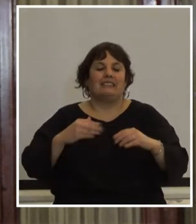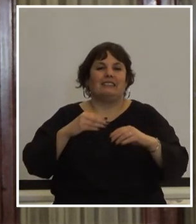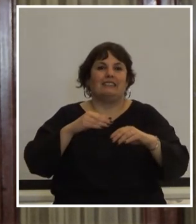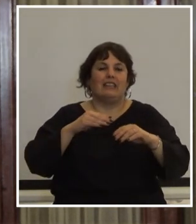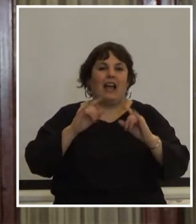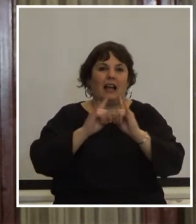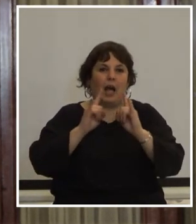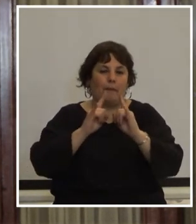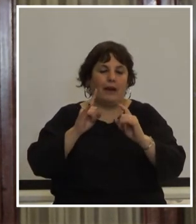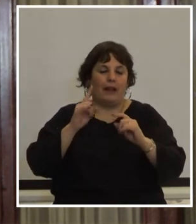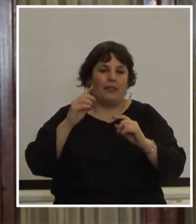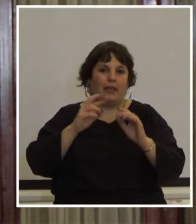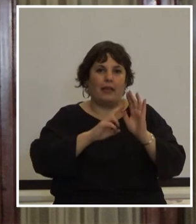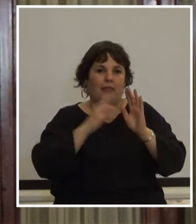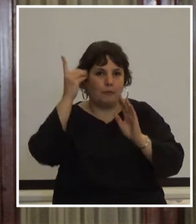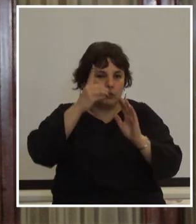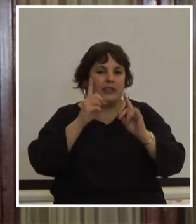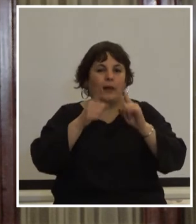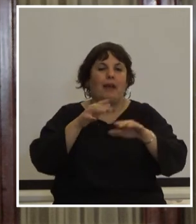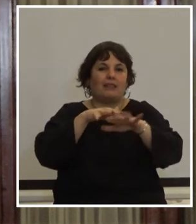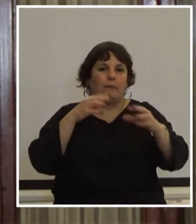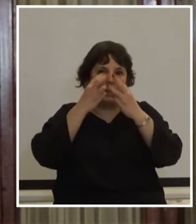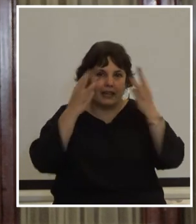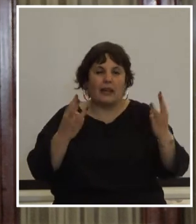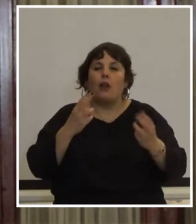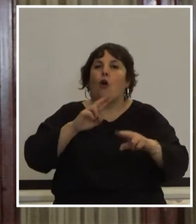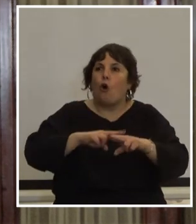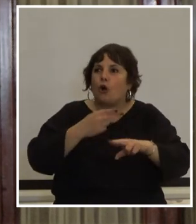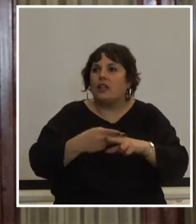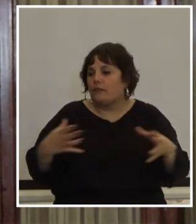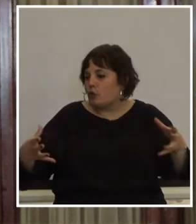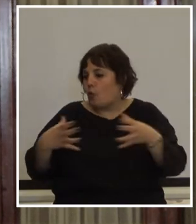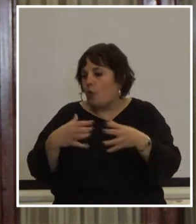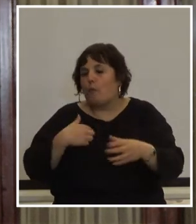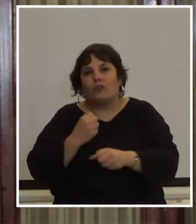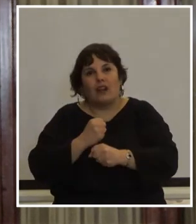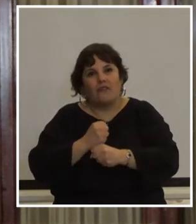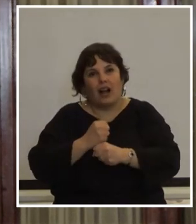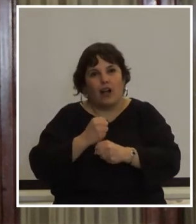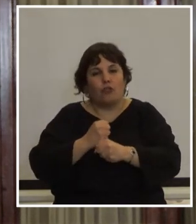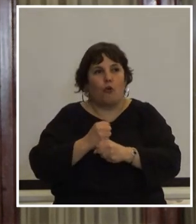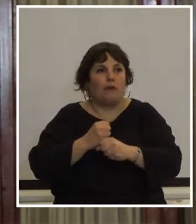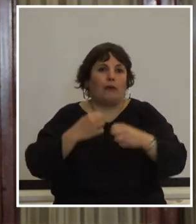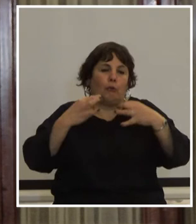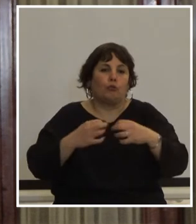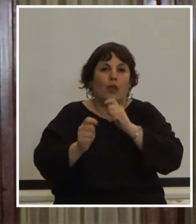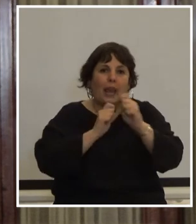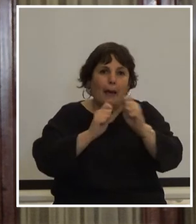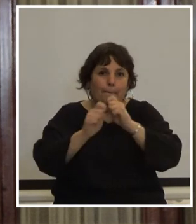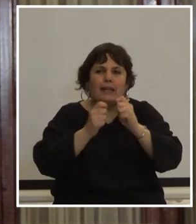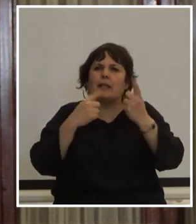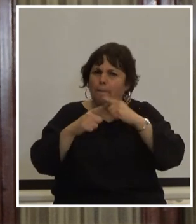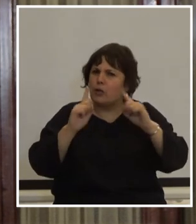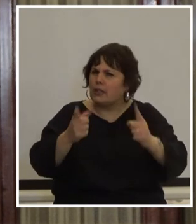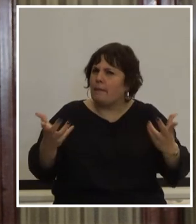presidencia de la Asamblea General por lo que implica que otra vez un grupo de trabajadores de la comunicación en este caso pero con el apoyo